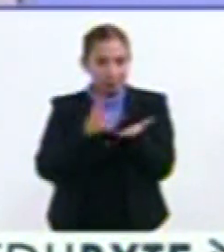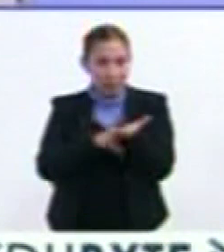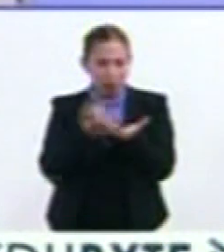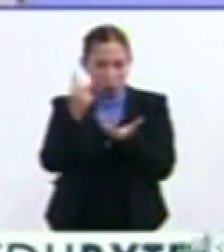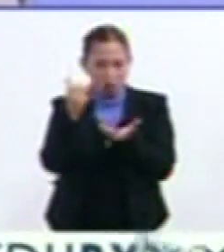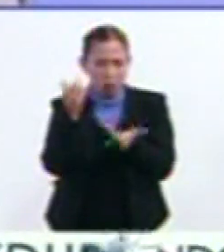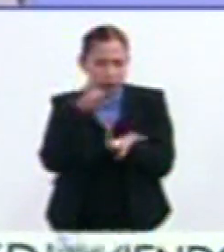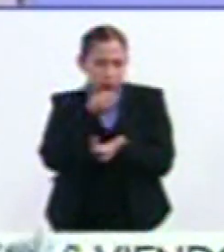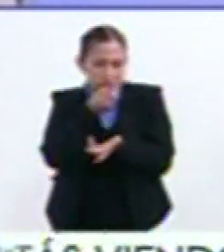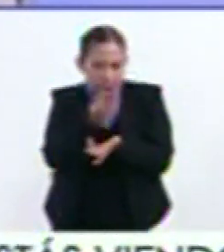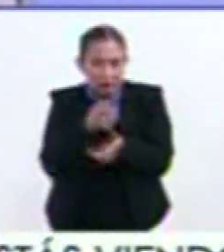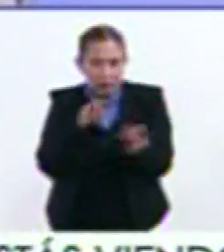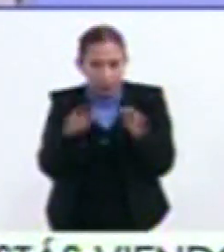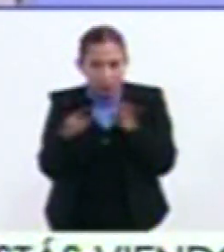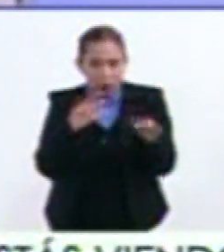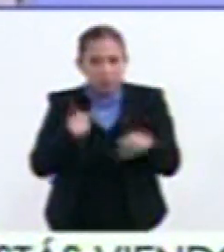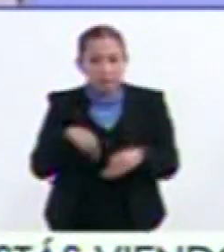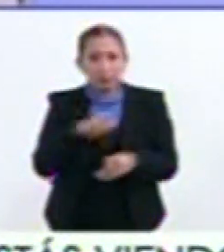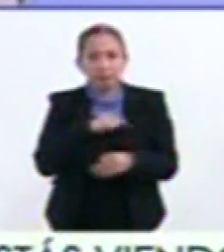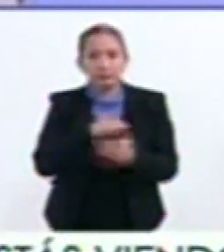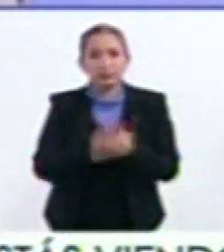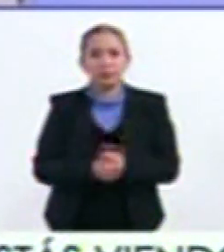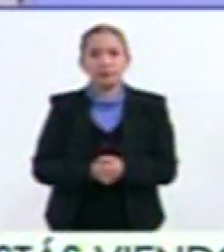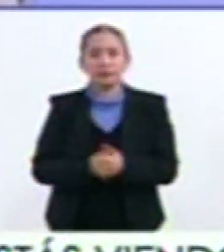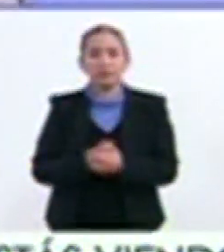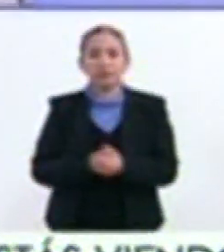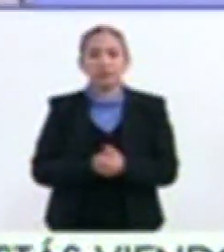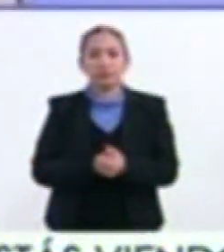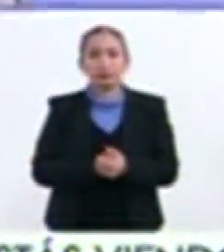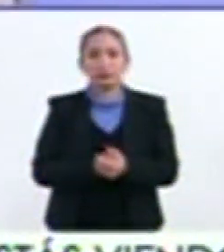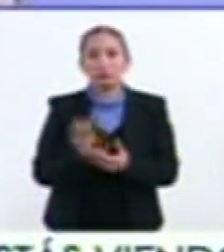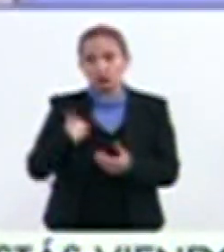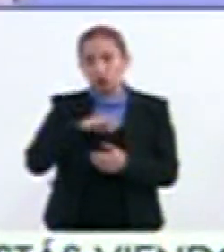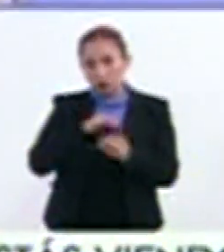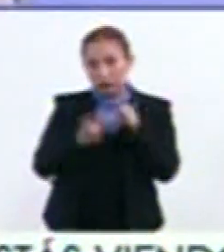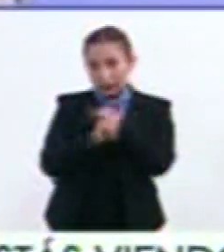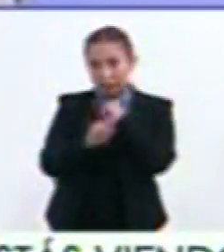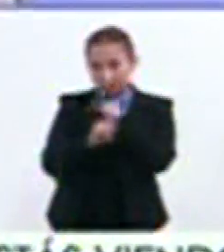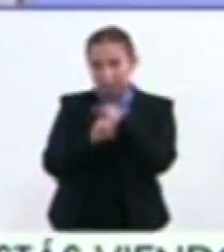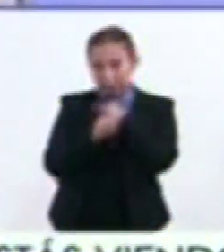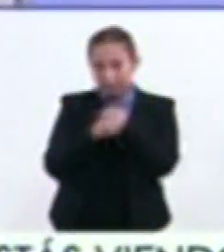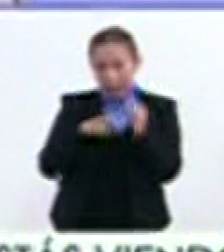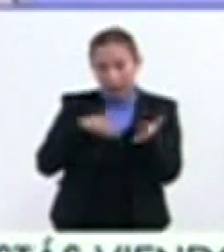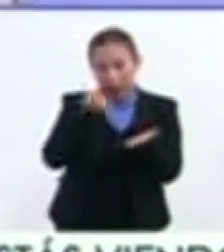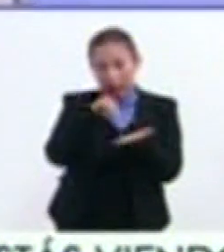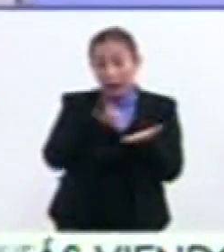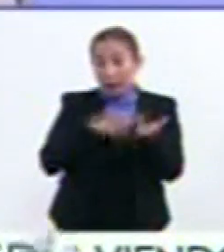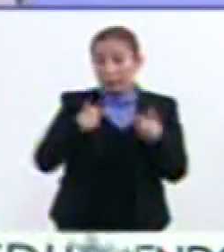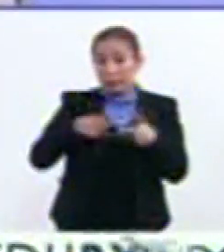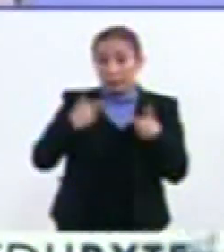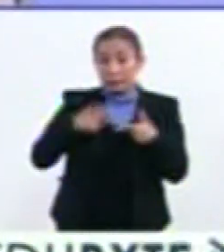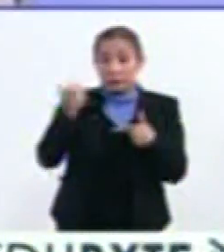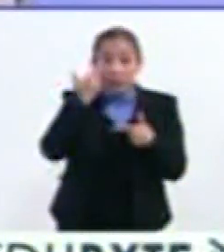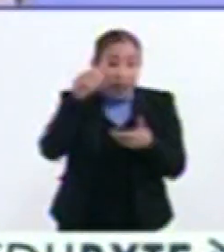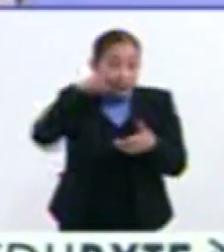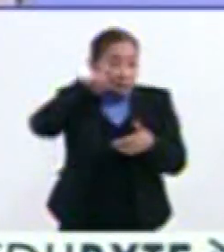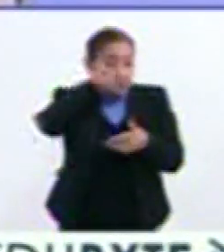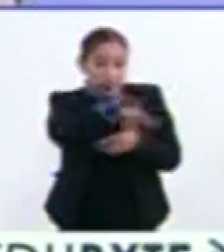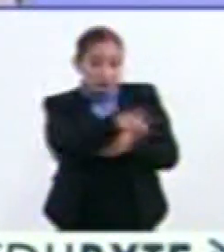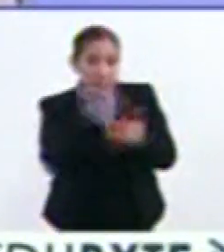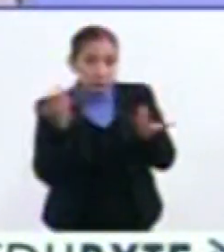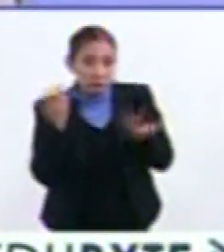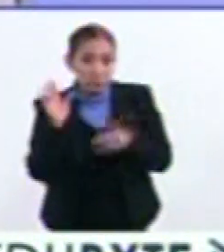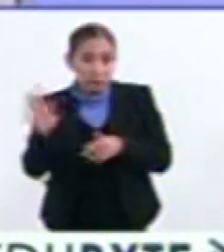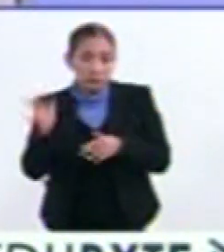comentario Que estamos trabajando nosotros Desde nuestra página web La persona que desentra En